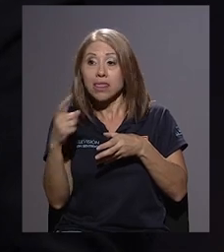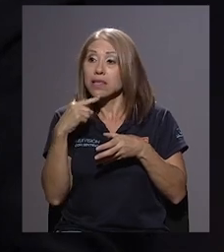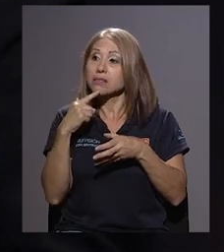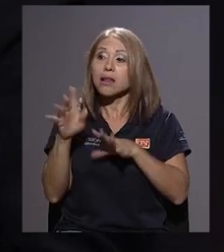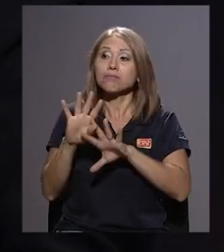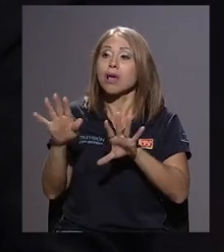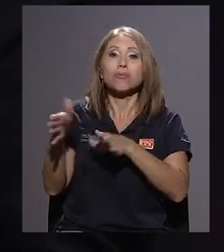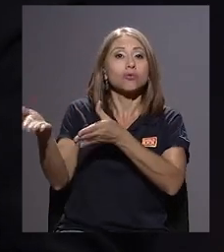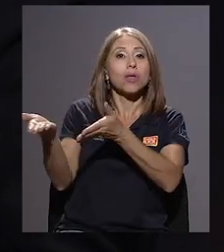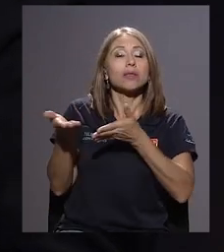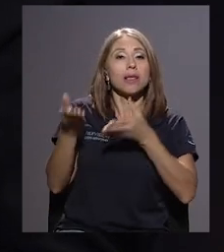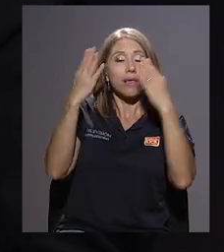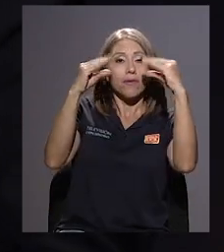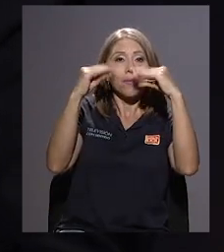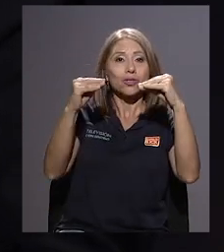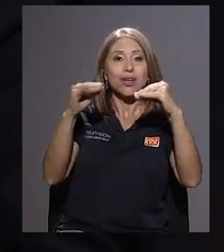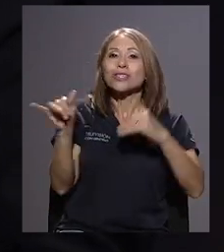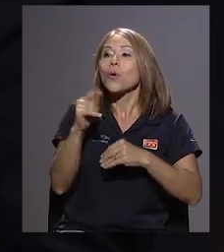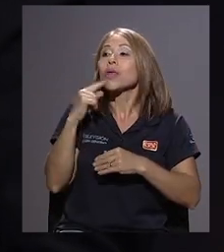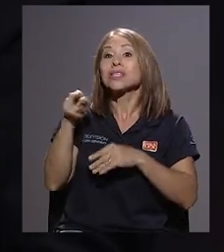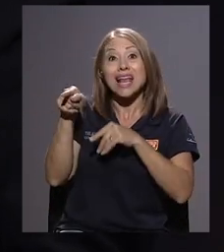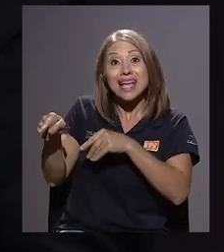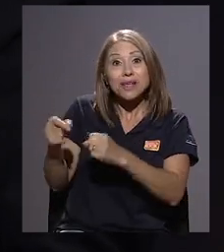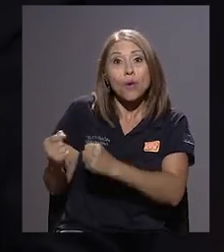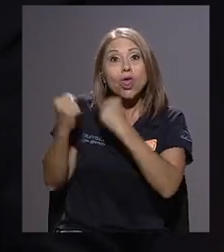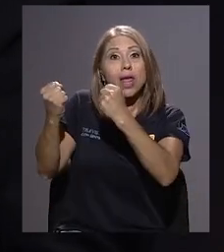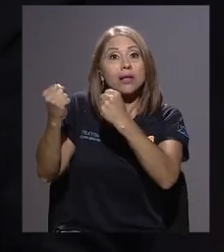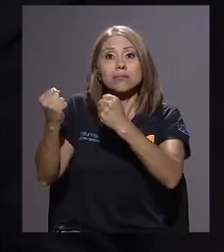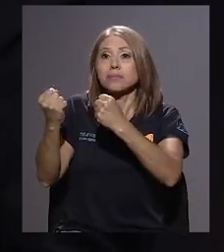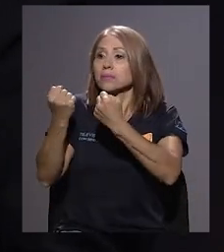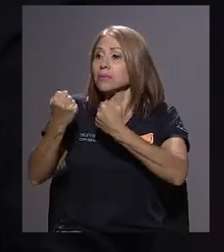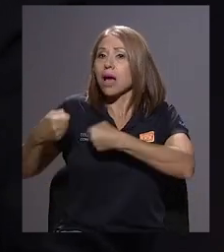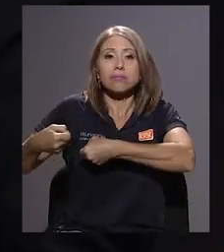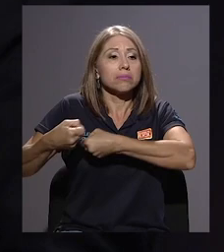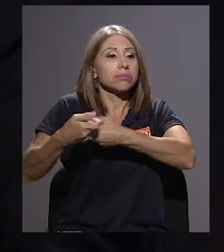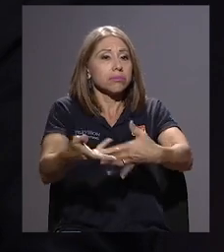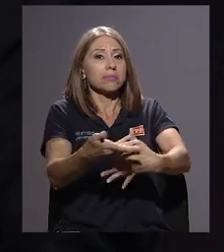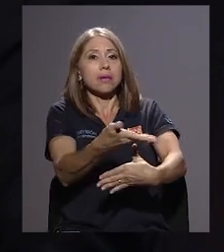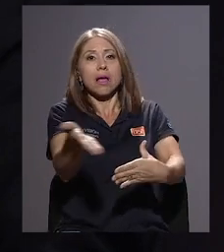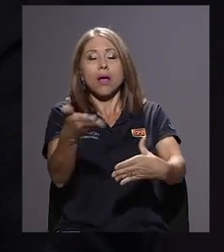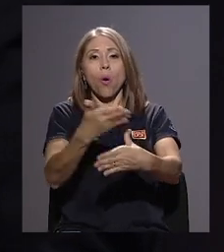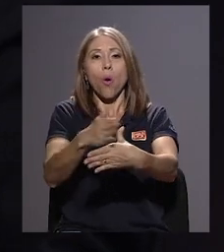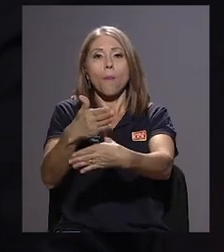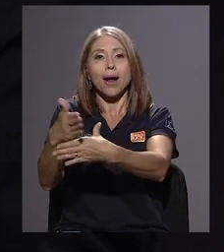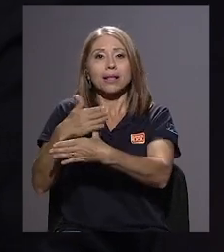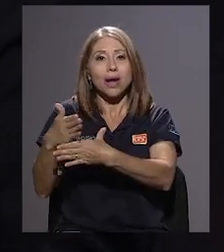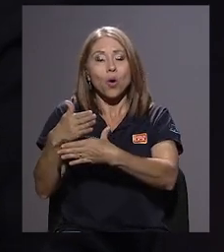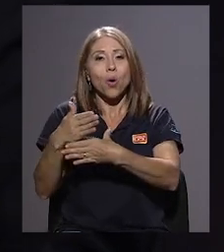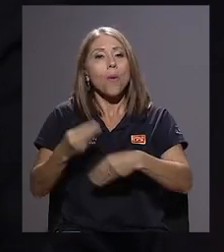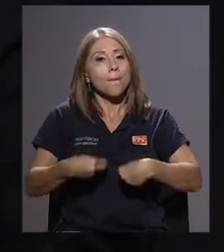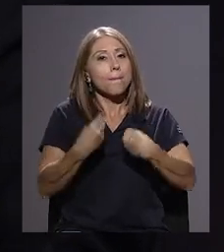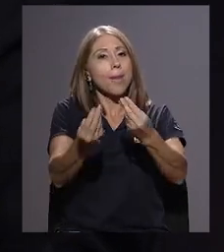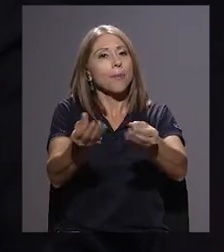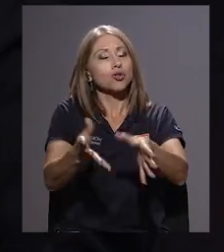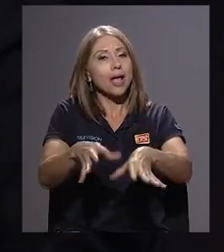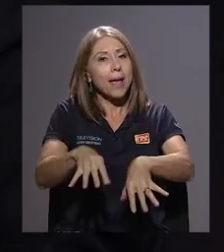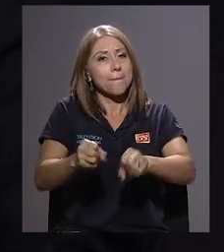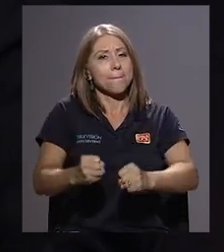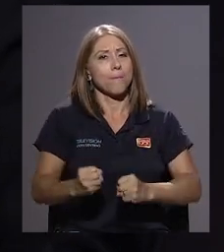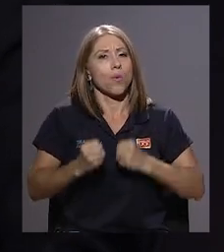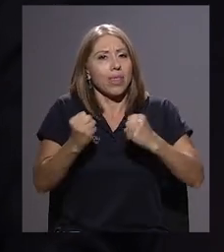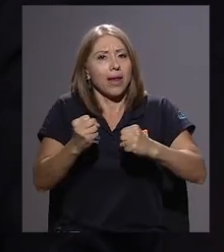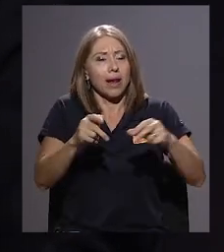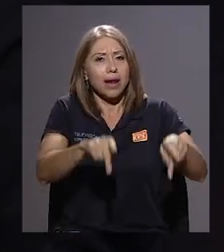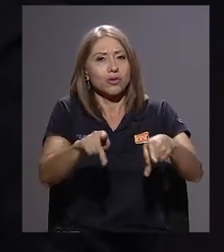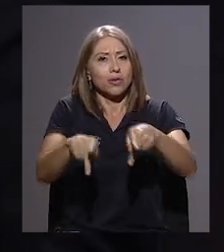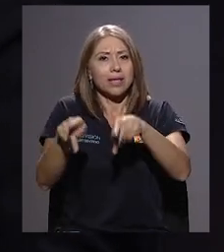es decirles, despréndase del poder. Dele ese poder, comparta ese poder con la ciudadanía. Vamos a empoderar a la ciudadanía,